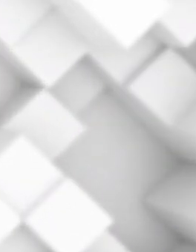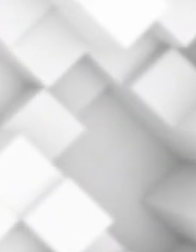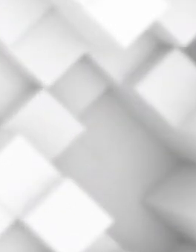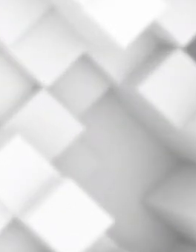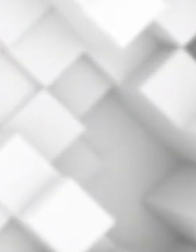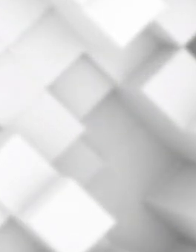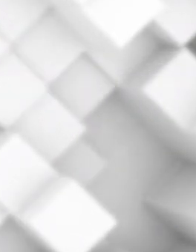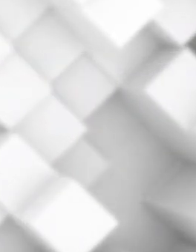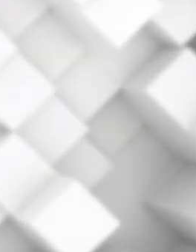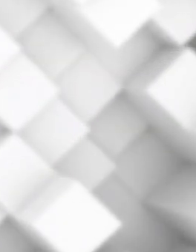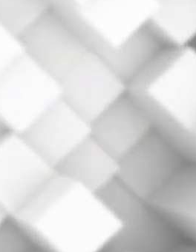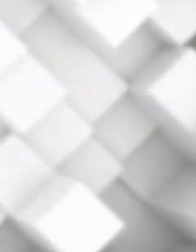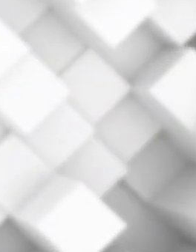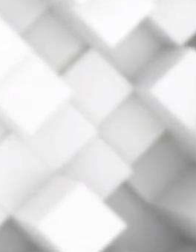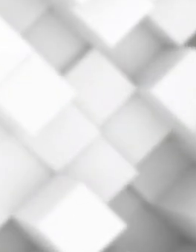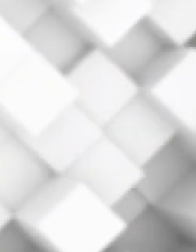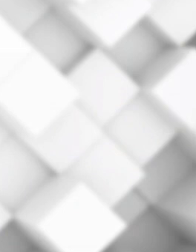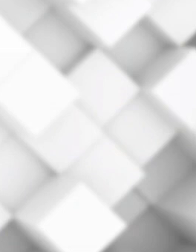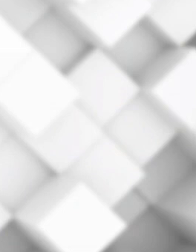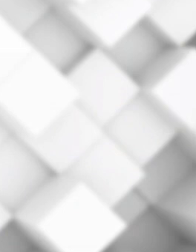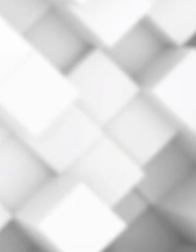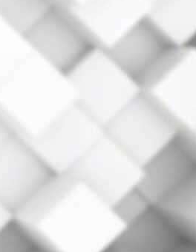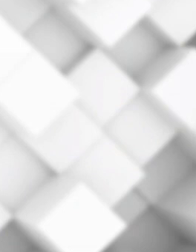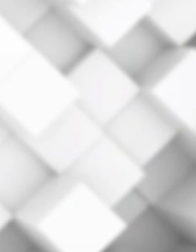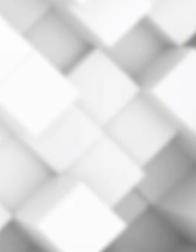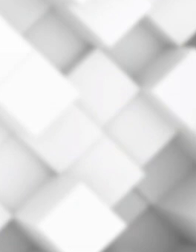¡Gracias! ¡Gracias! ¡Gracias! ¡Gracias!